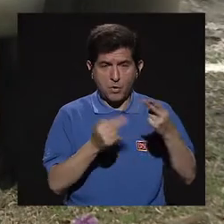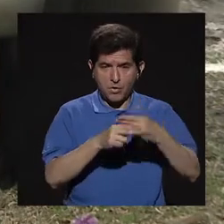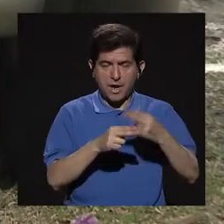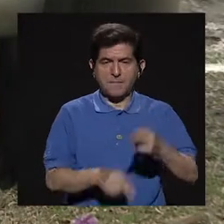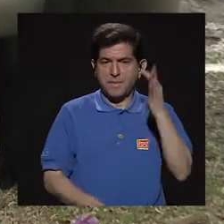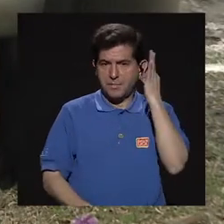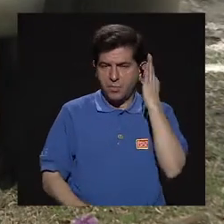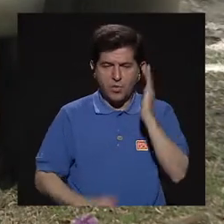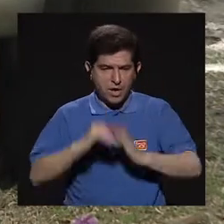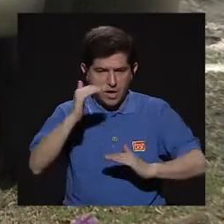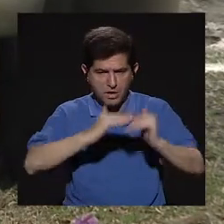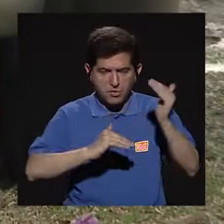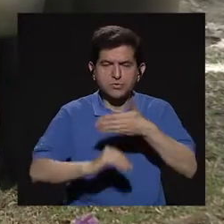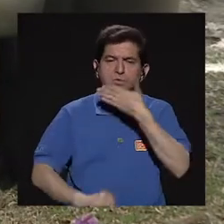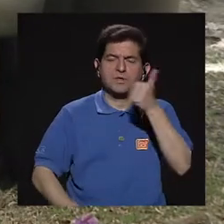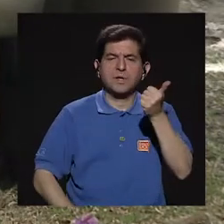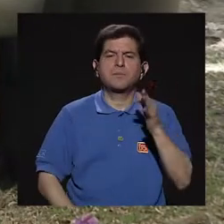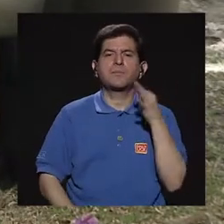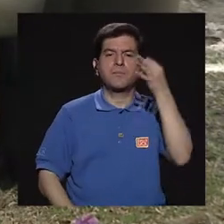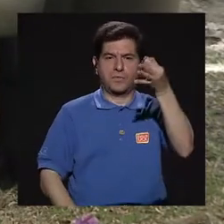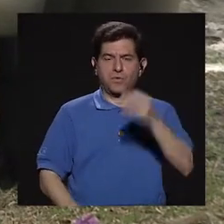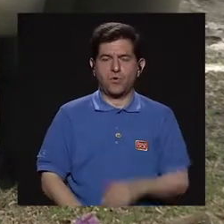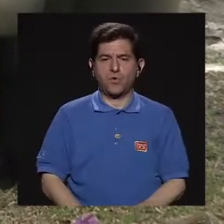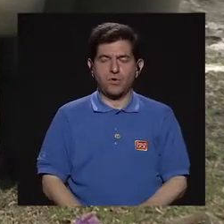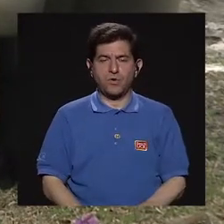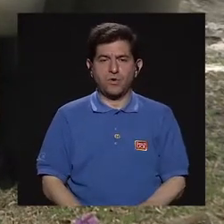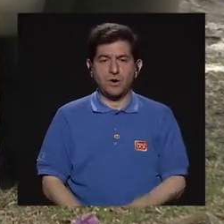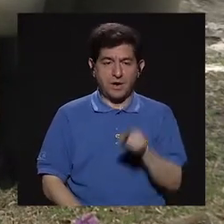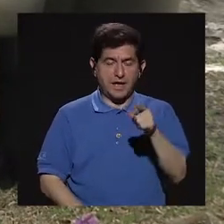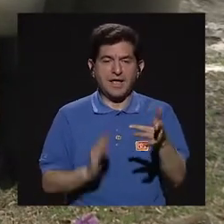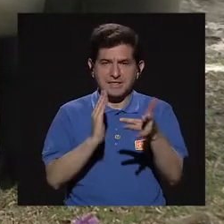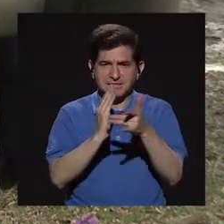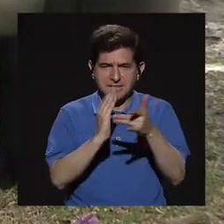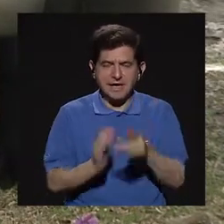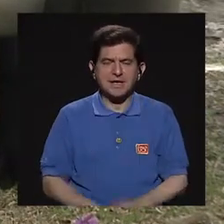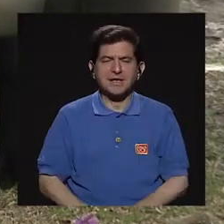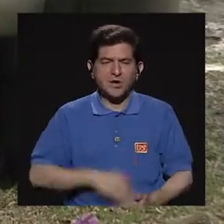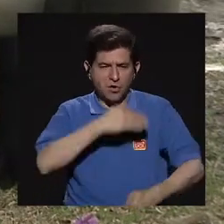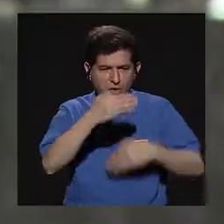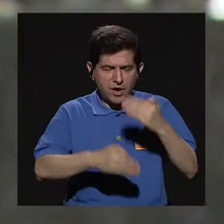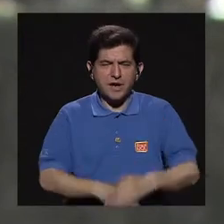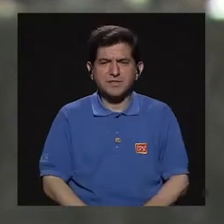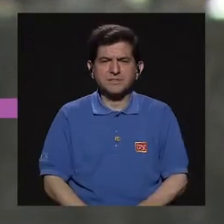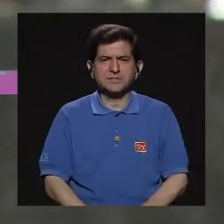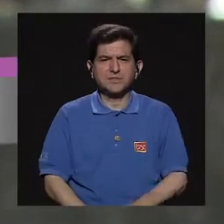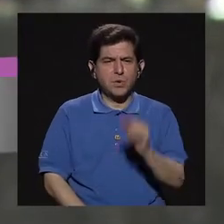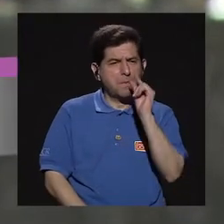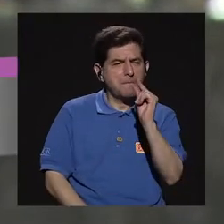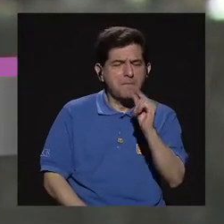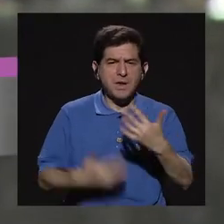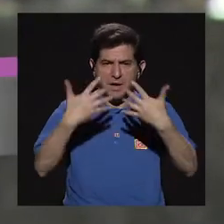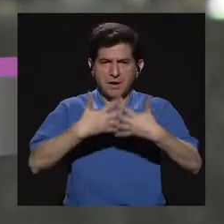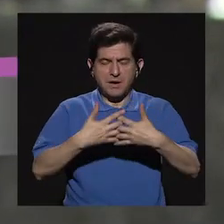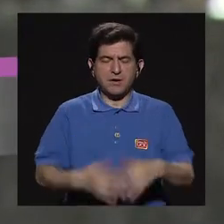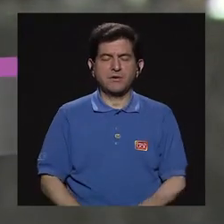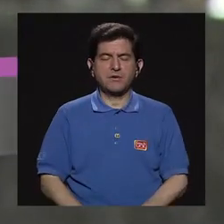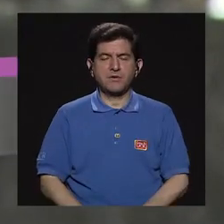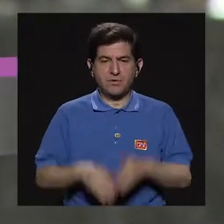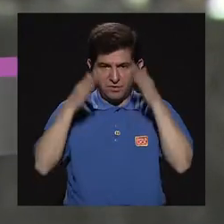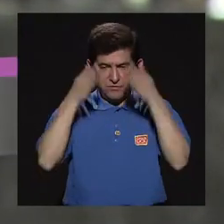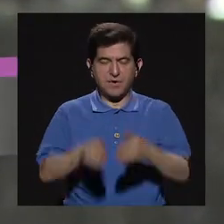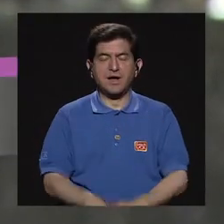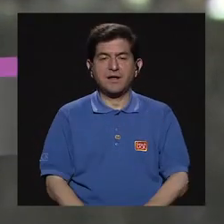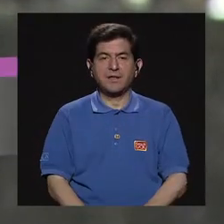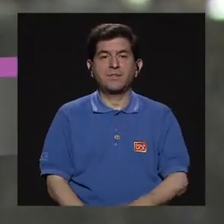llama Mujeres Construyendo un Mejor Futuro. Es un técnico en gestión microempresarial dirigido a madres jefas de